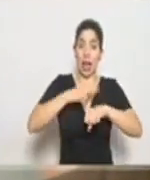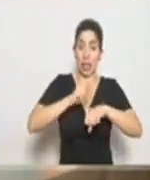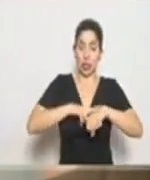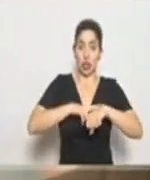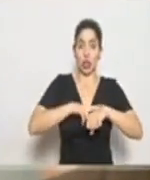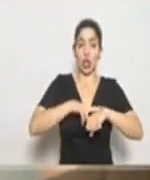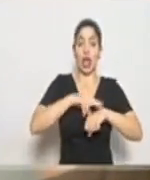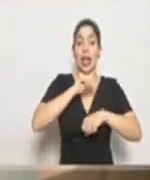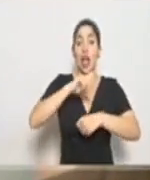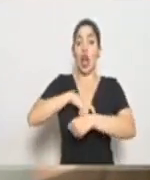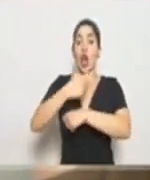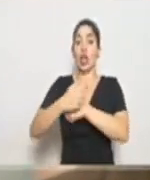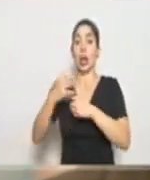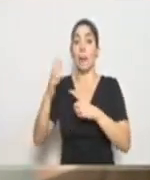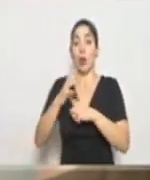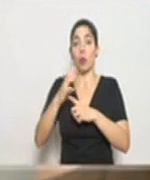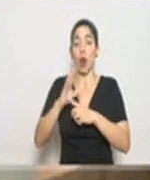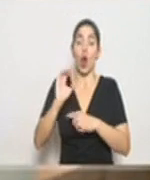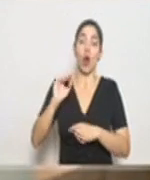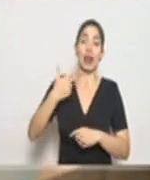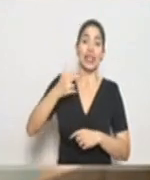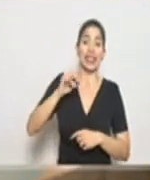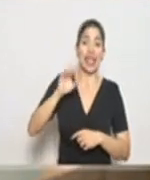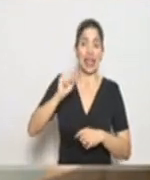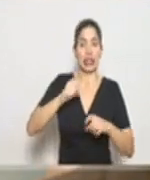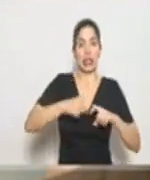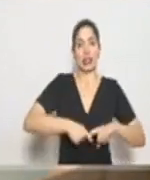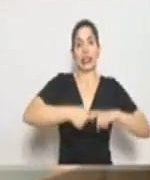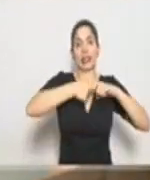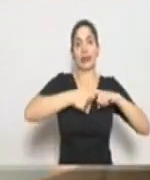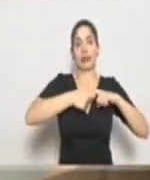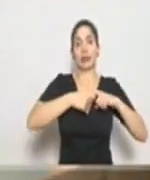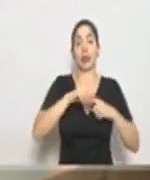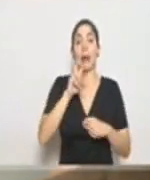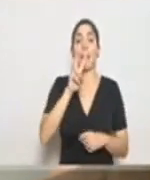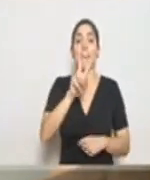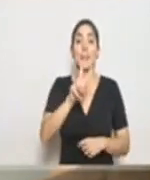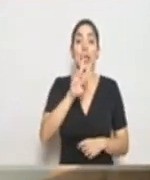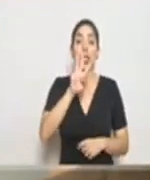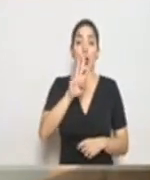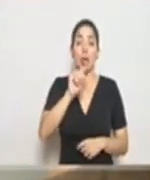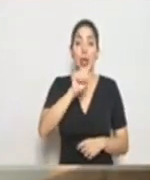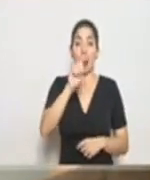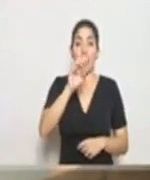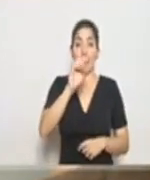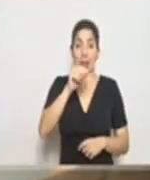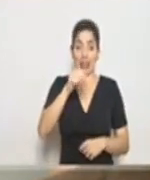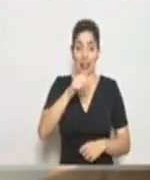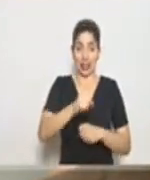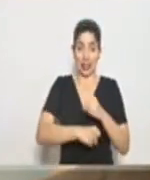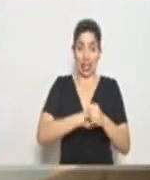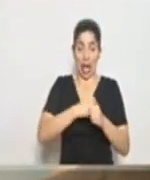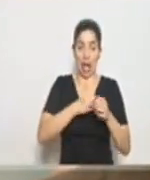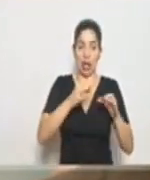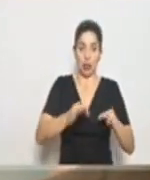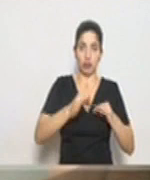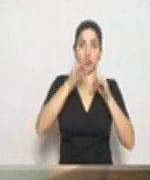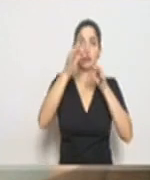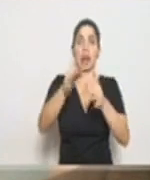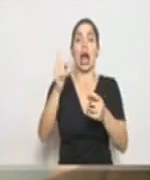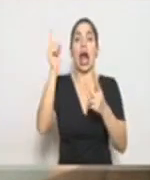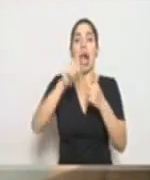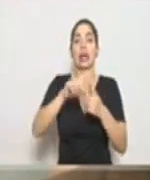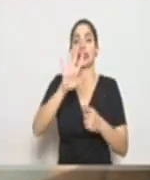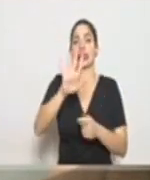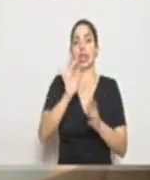y la Lotería Popular, o chances, programados a partir del 24 de marzo de este año hasta el domingo 5